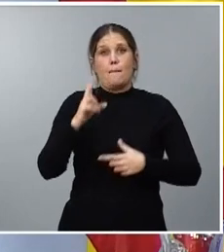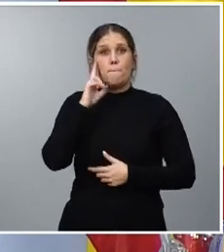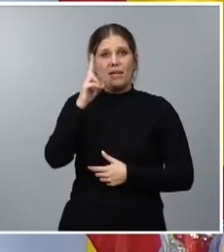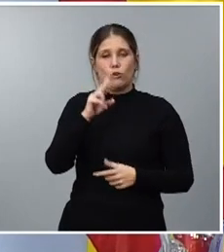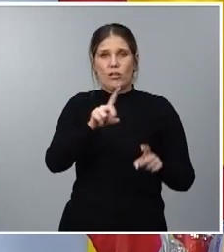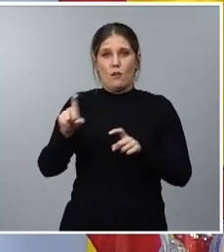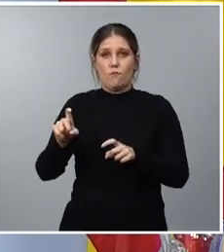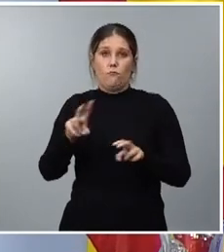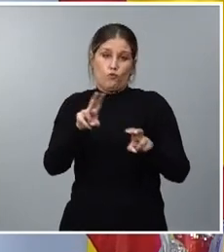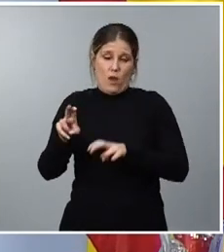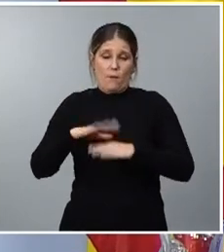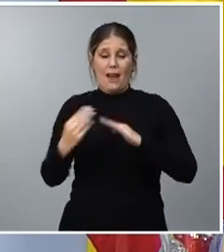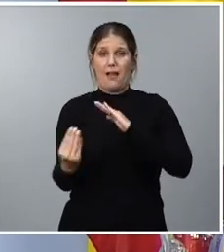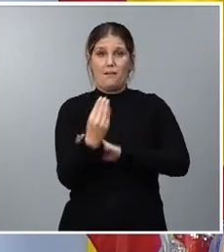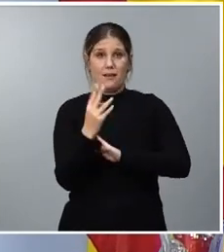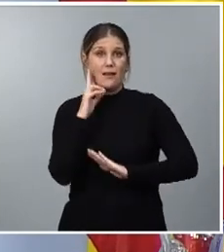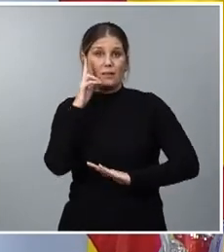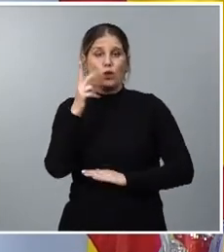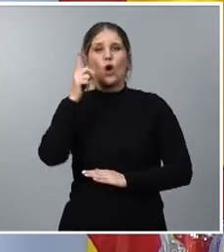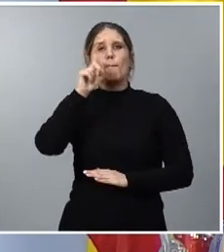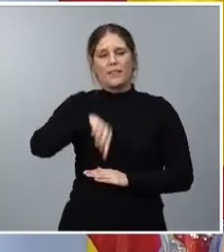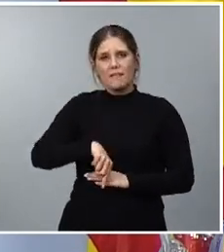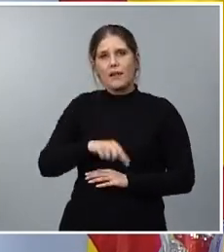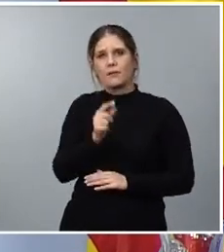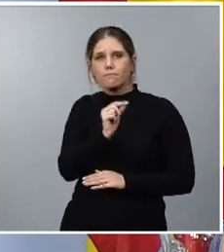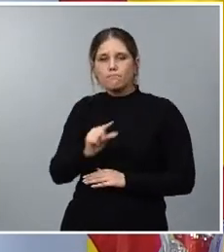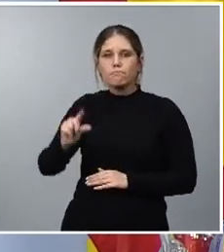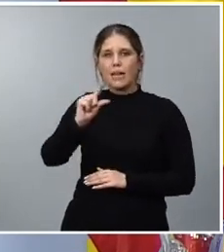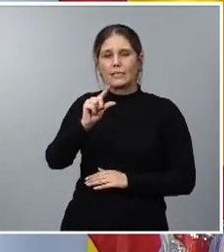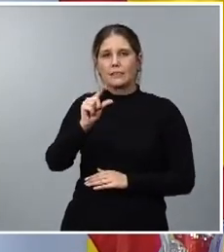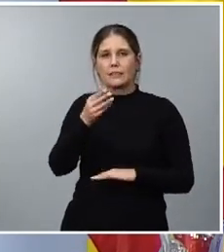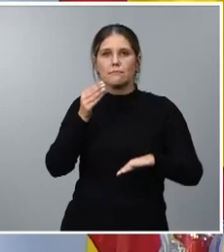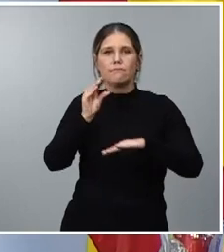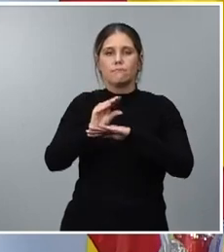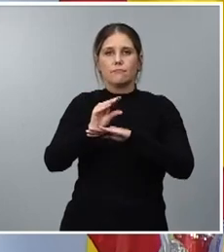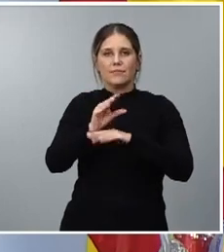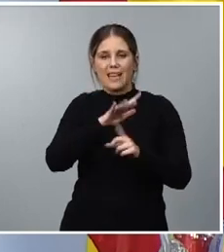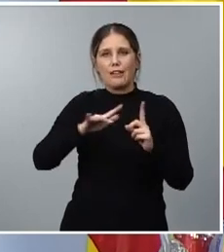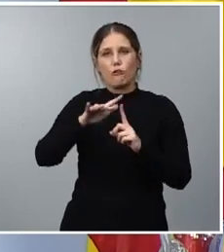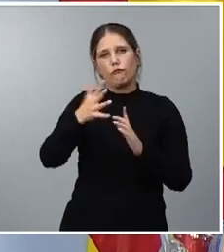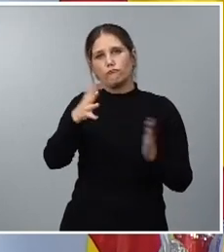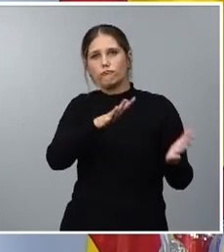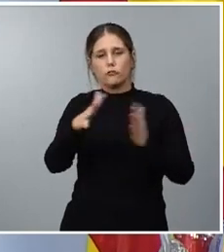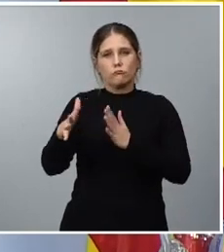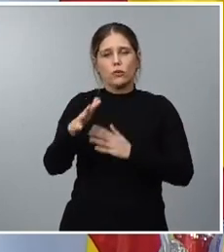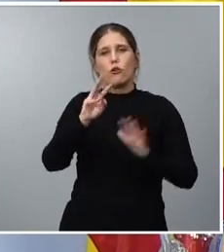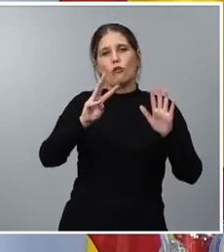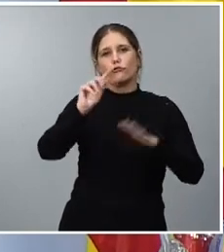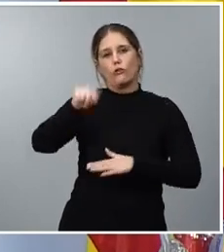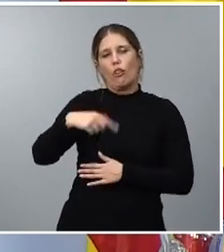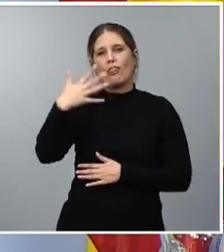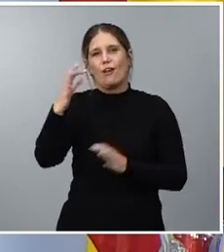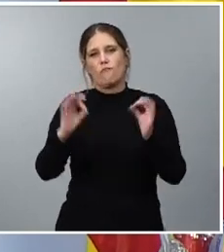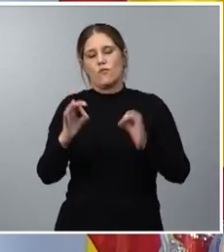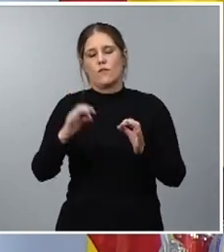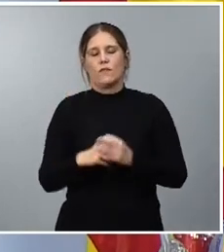prestaciones pero también una revalorización que va a estar en el entorno del 8,5% y que se